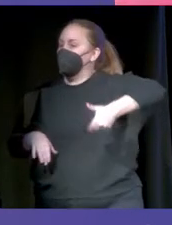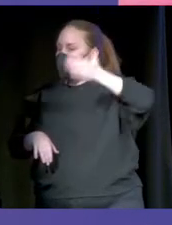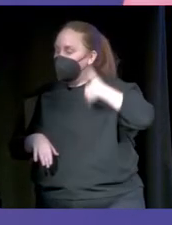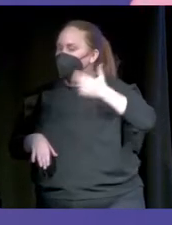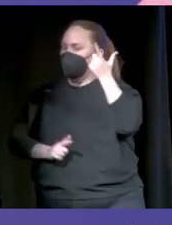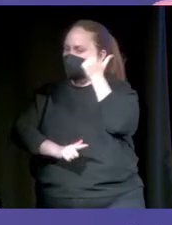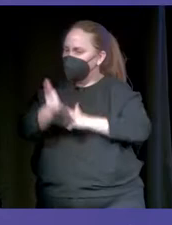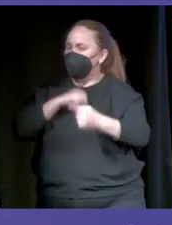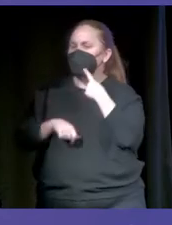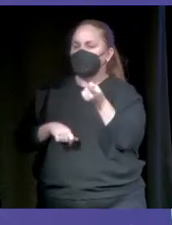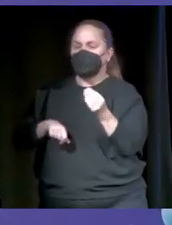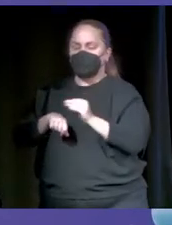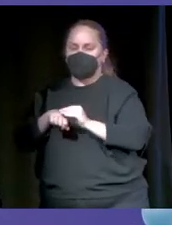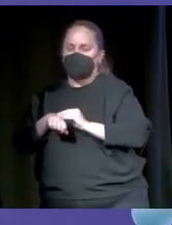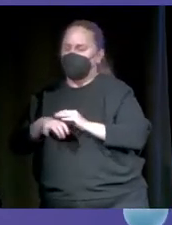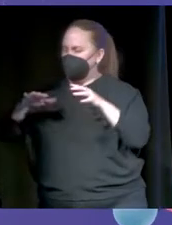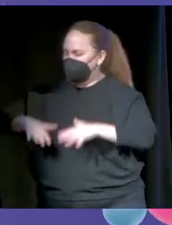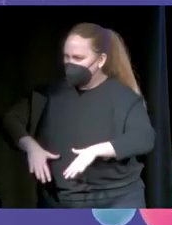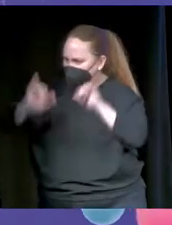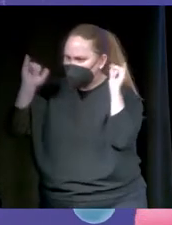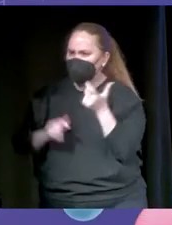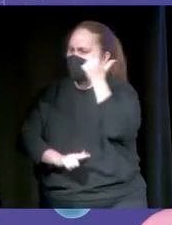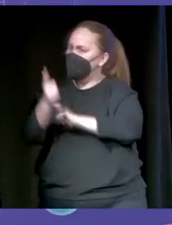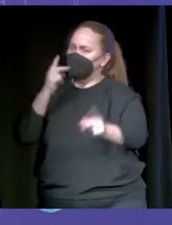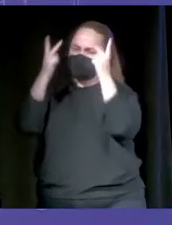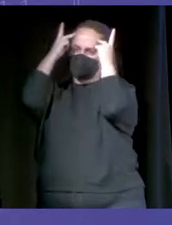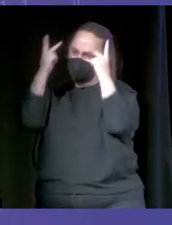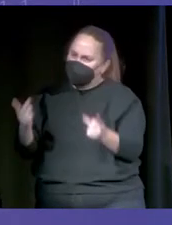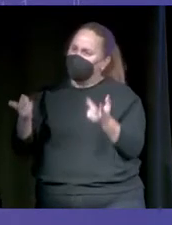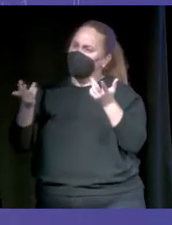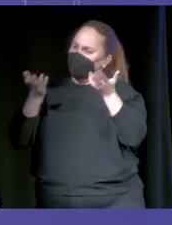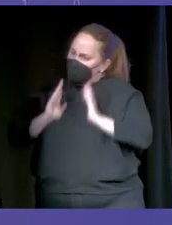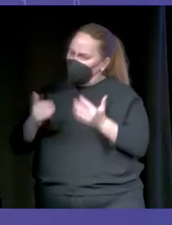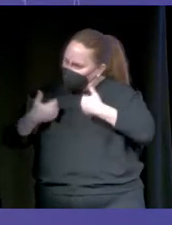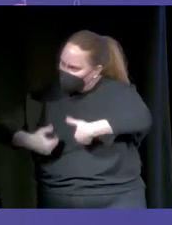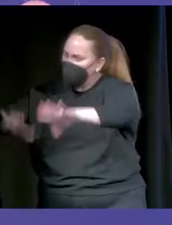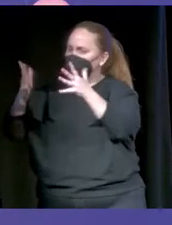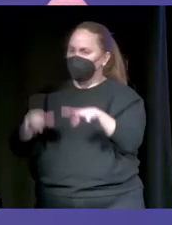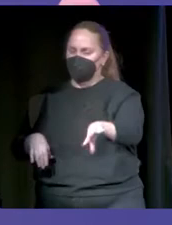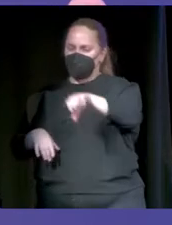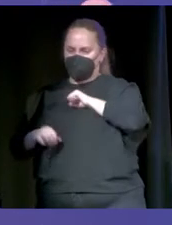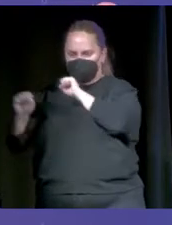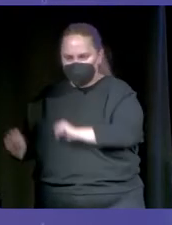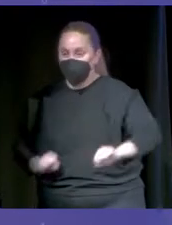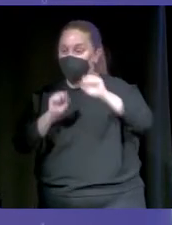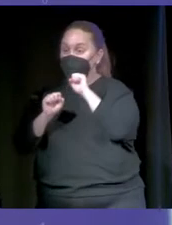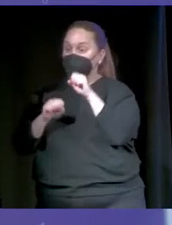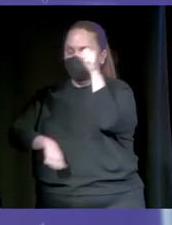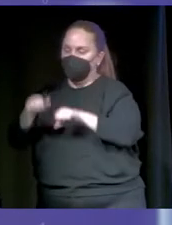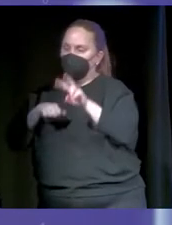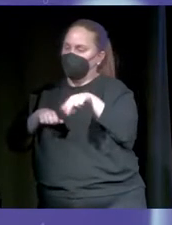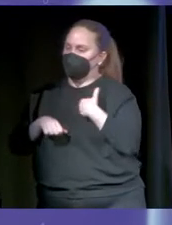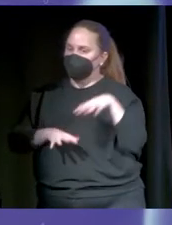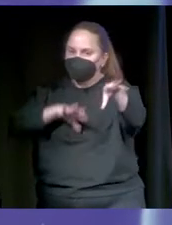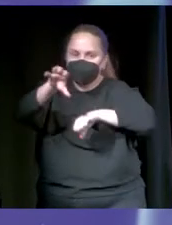Porque éramos antes de limpiar todo tal, dijimos, este viaje es para dejar de tonterías, que los niños se inmunicen. Al cabo de dos meses estaba yo de farmacia en farmacia,